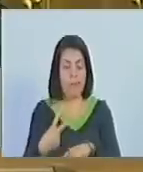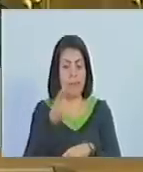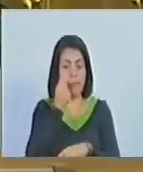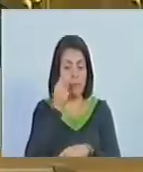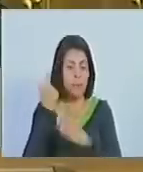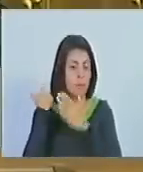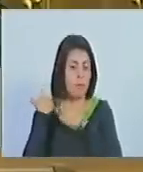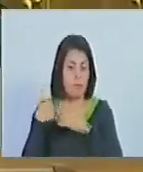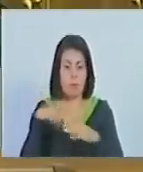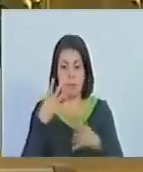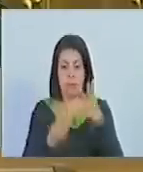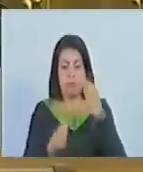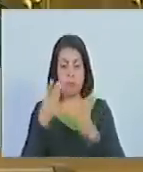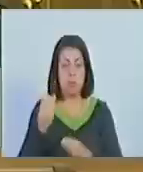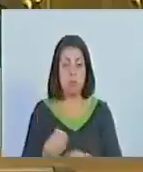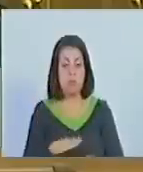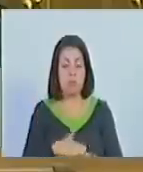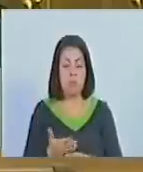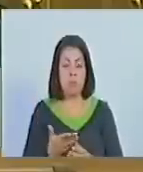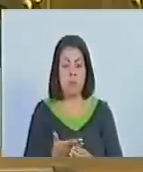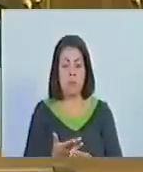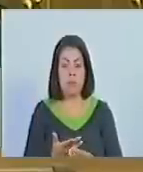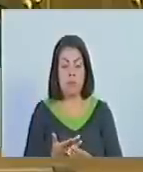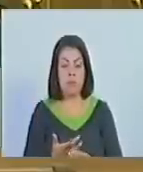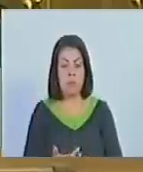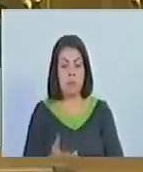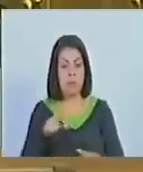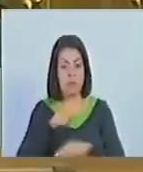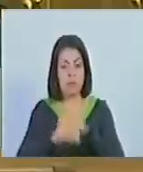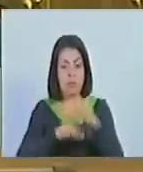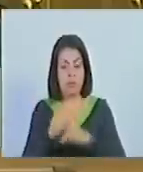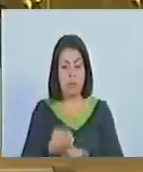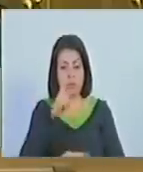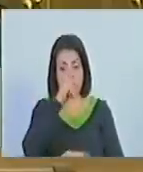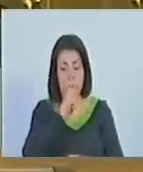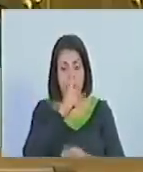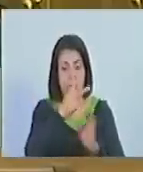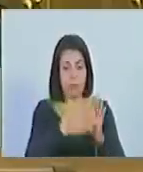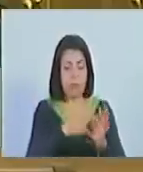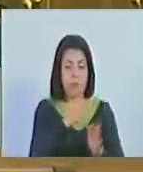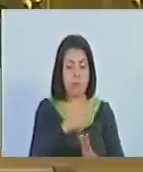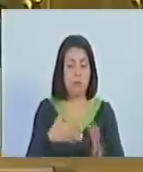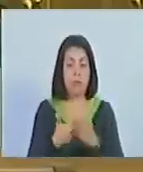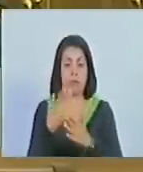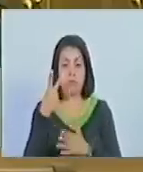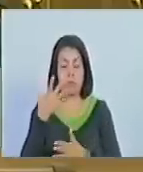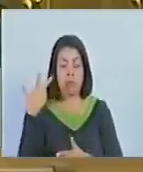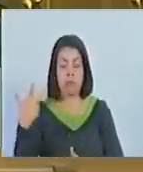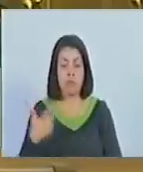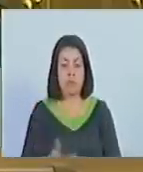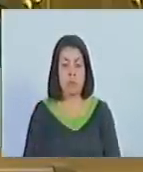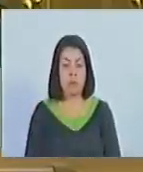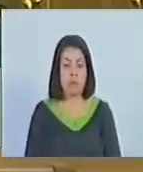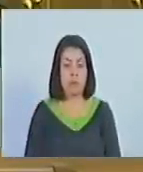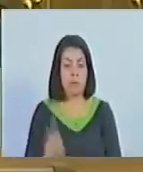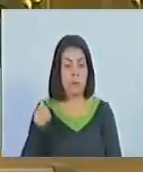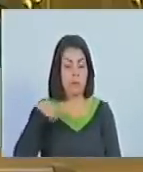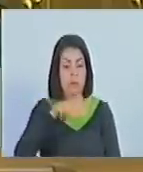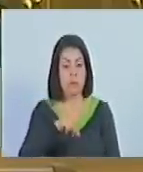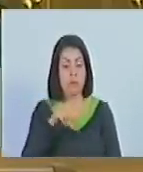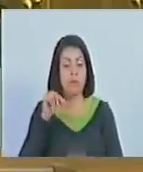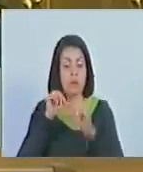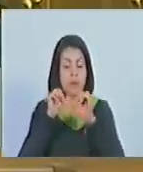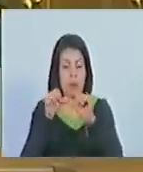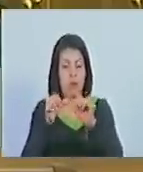los voceros de los consejos comunales electas o electos en los años 2022 y 2023 tendrán una